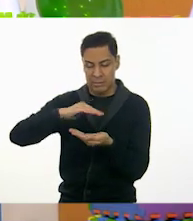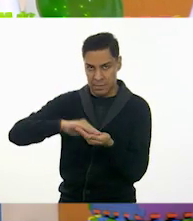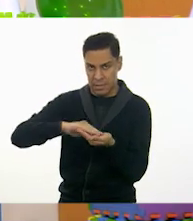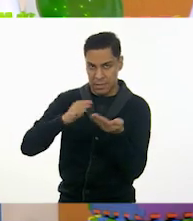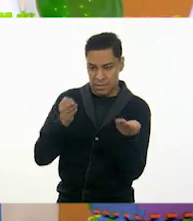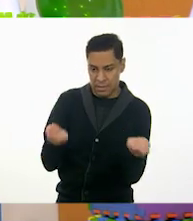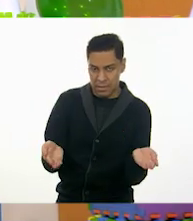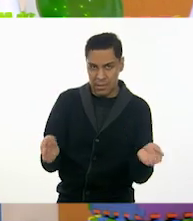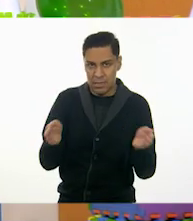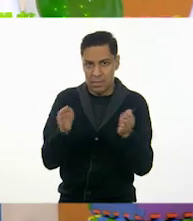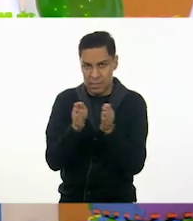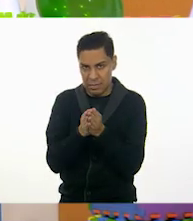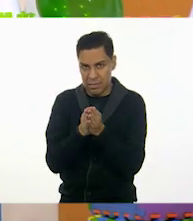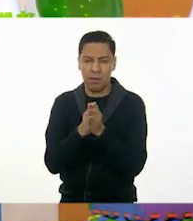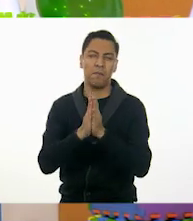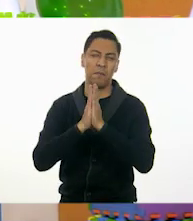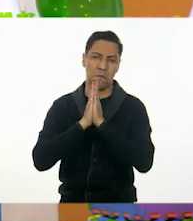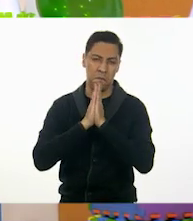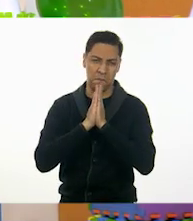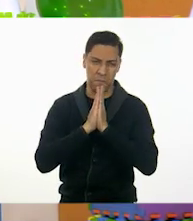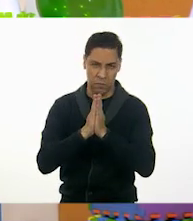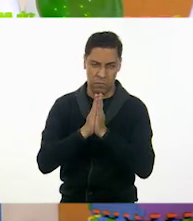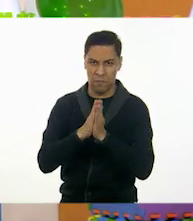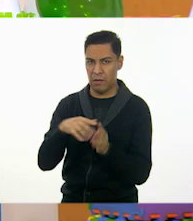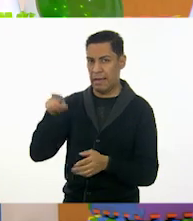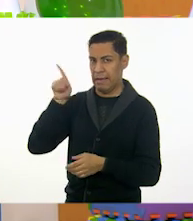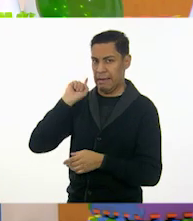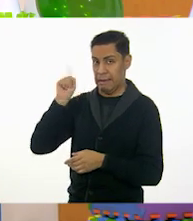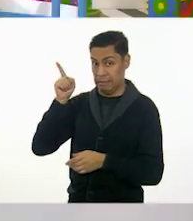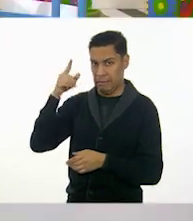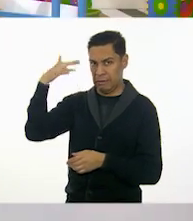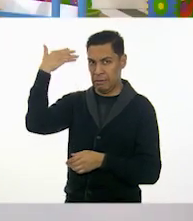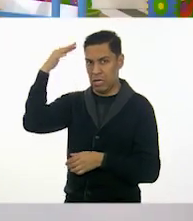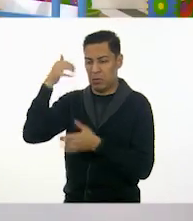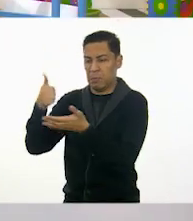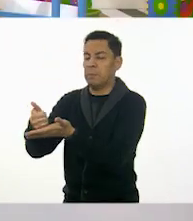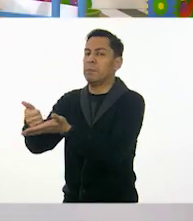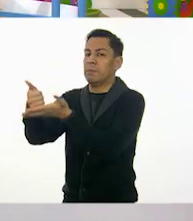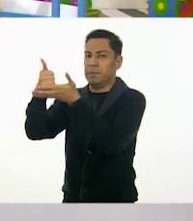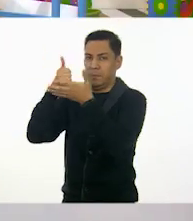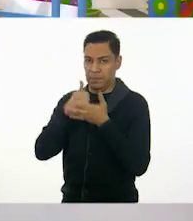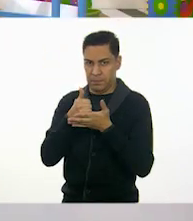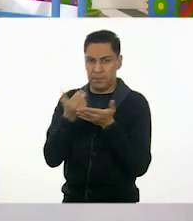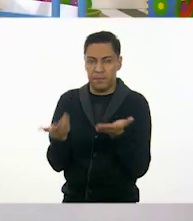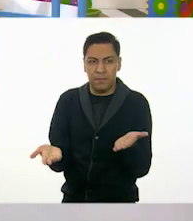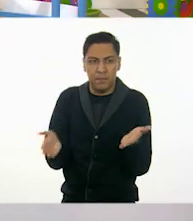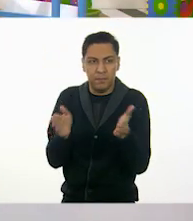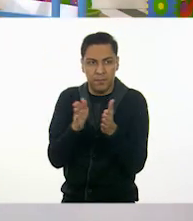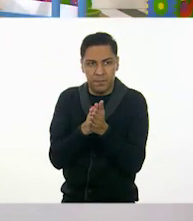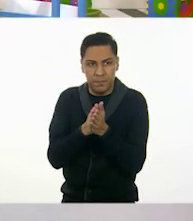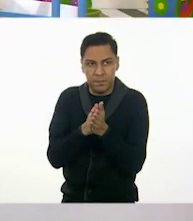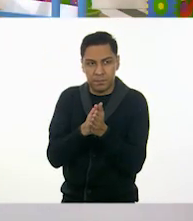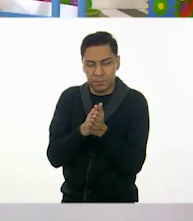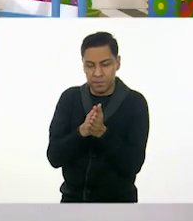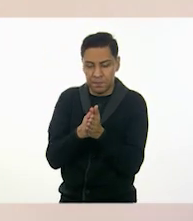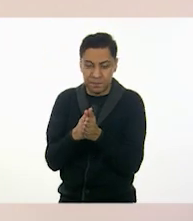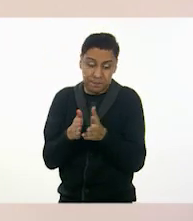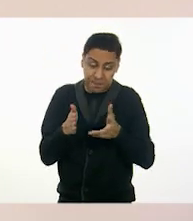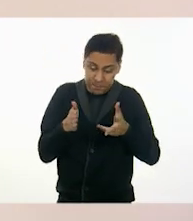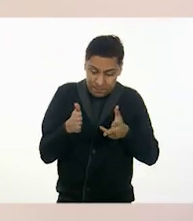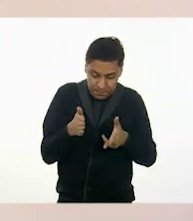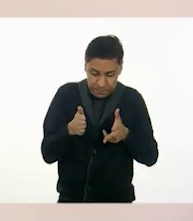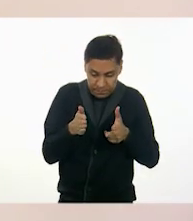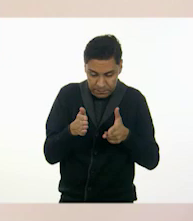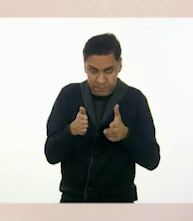Aquí se lo tiene que hacer un adulto porque está demasiado ancho. Igual, lo vas a cortar, pero ahora fue del otro lado.